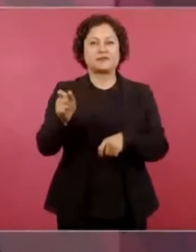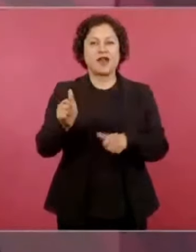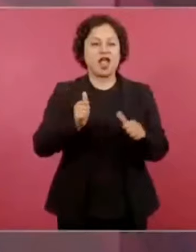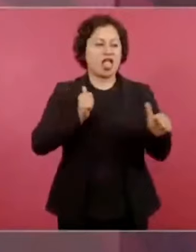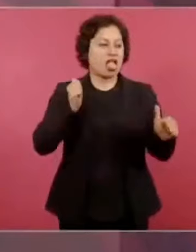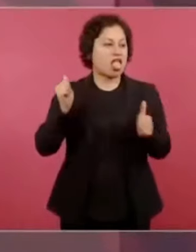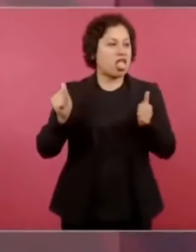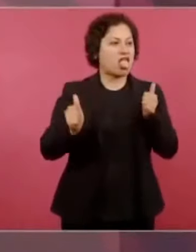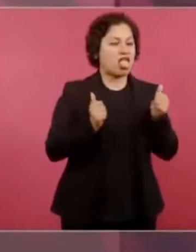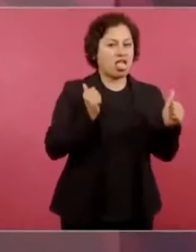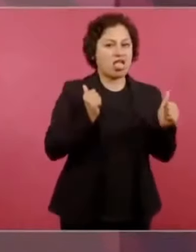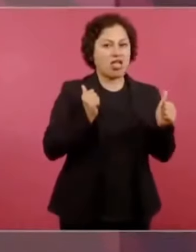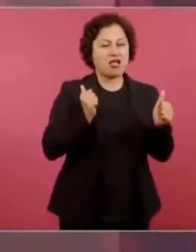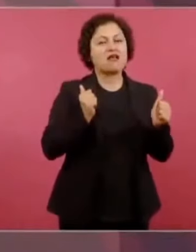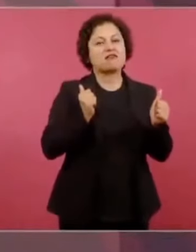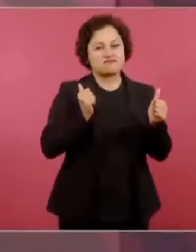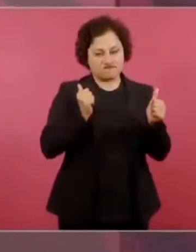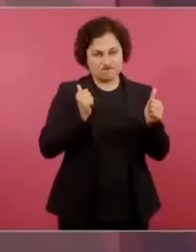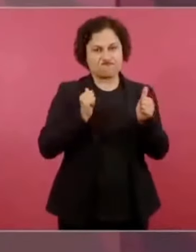Y lo peor